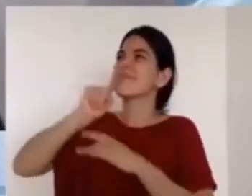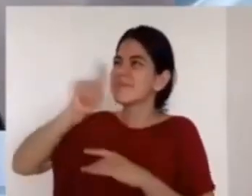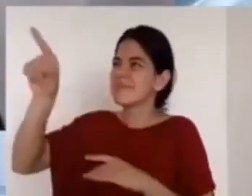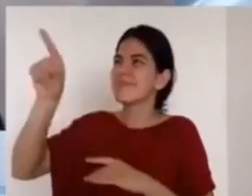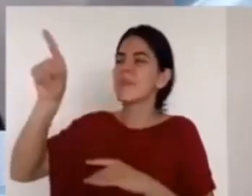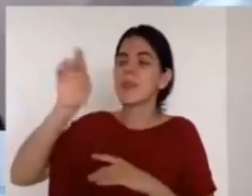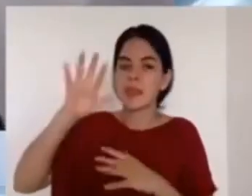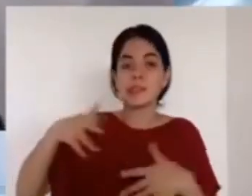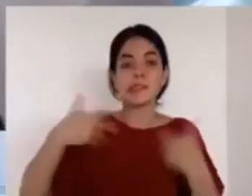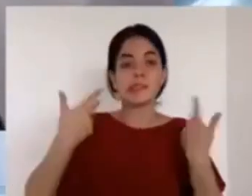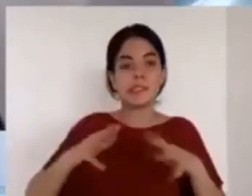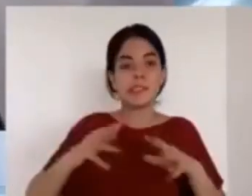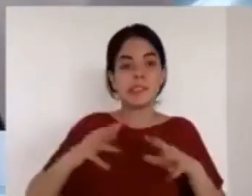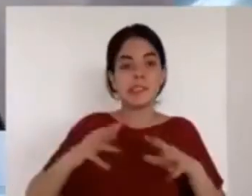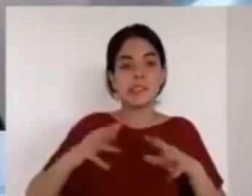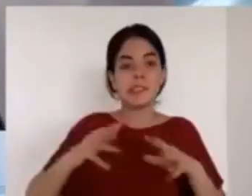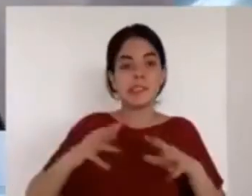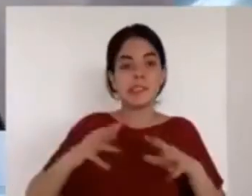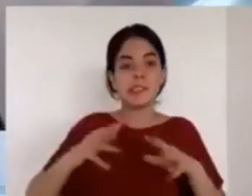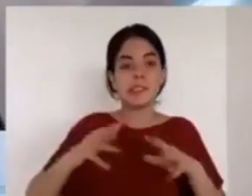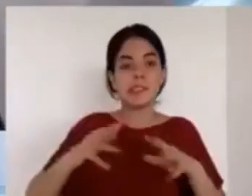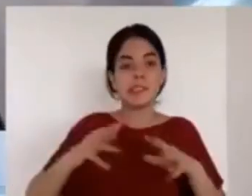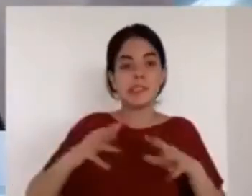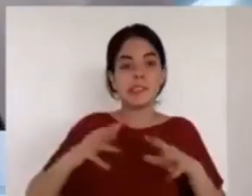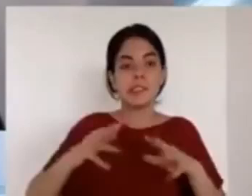perfeccionador perfeccionador